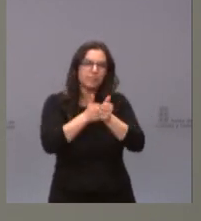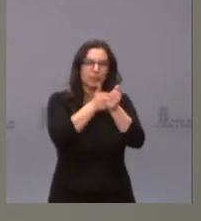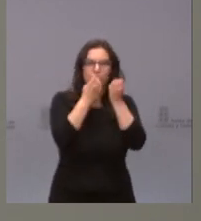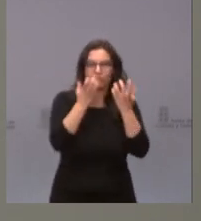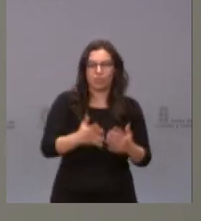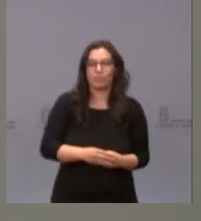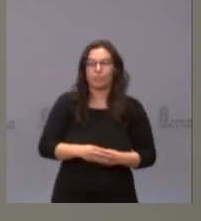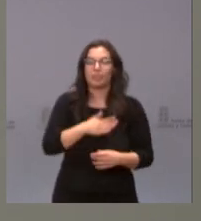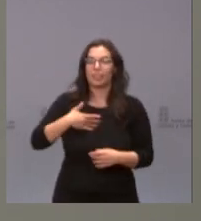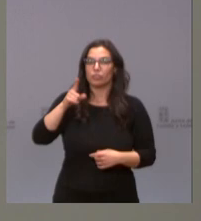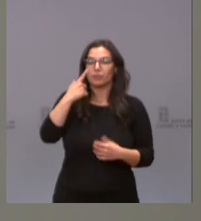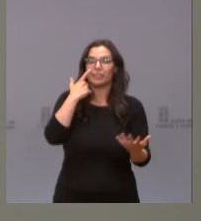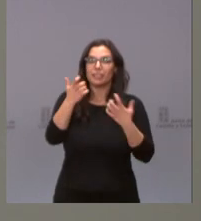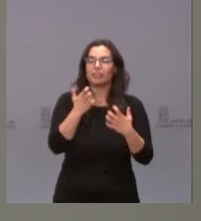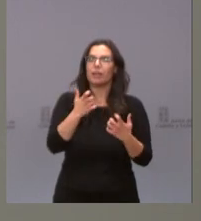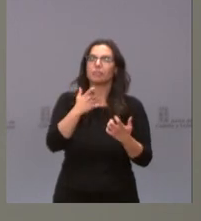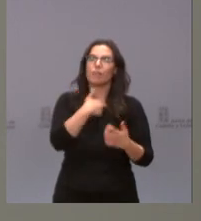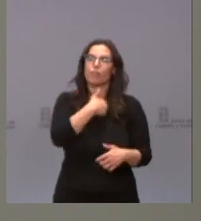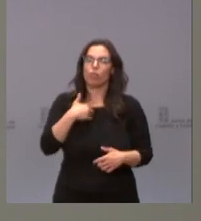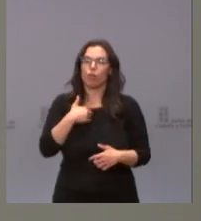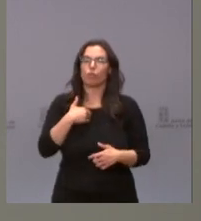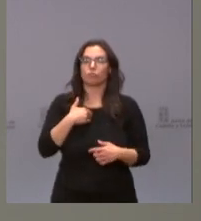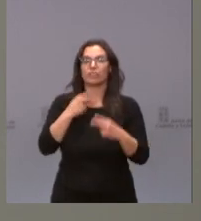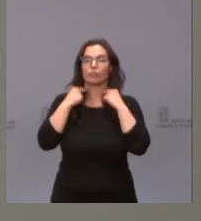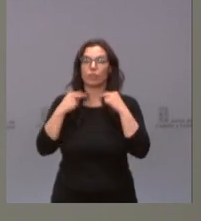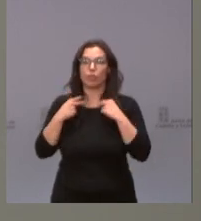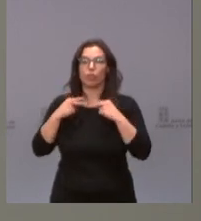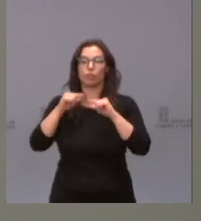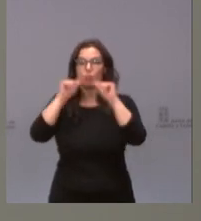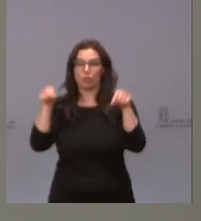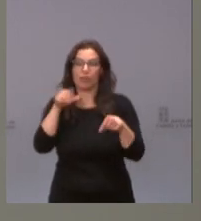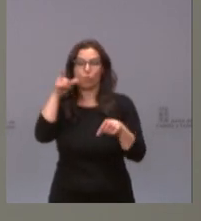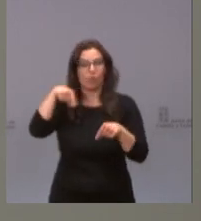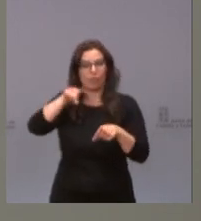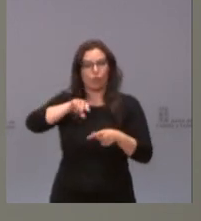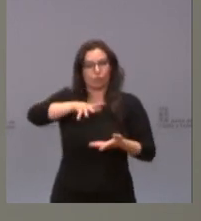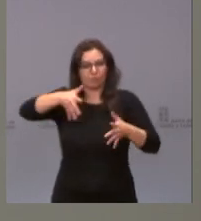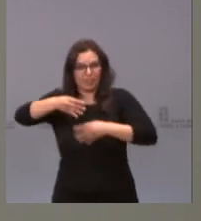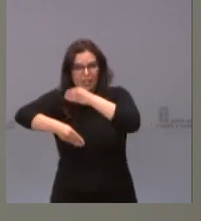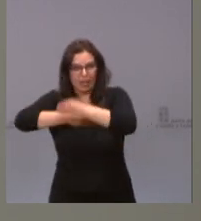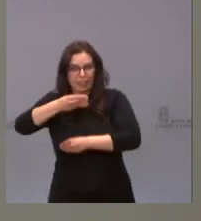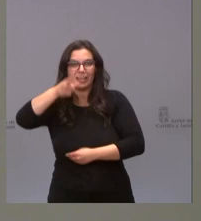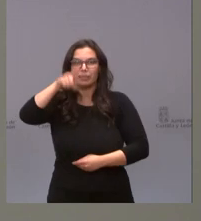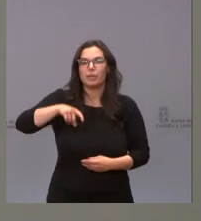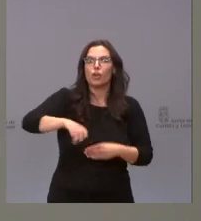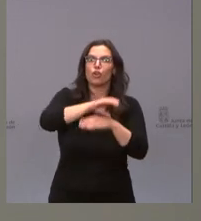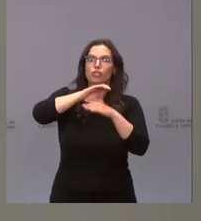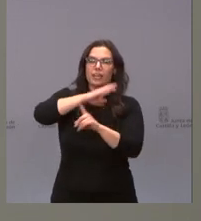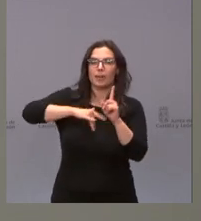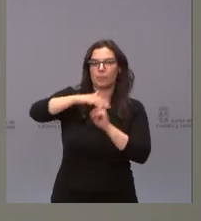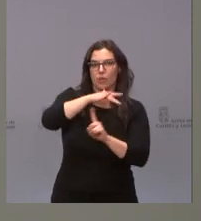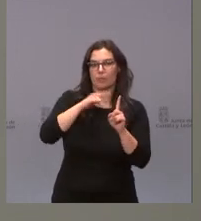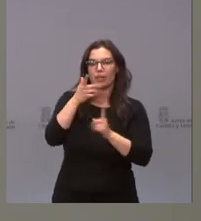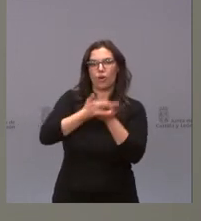Quisiera destacar además el papel que juegan tanto las diputaciones provinciales, como ejecutoras del programa, como la Consejería de Medio Ambiente,